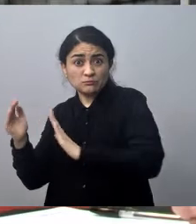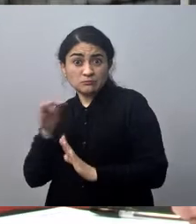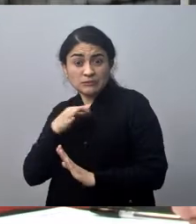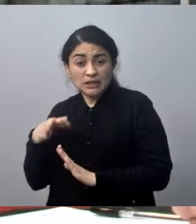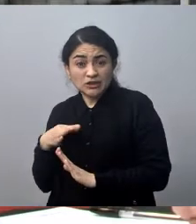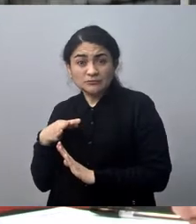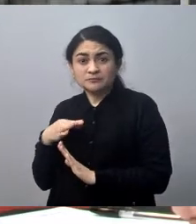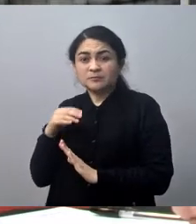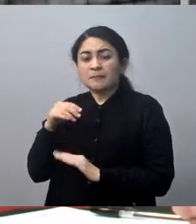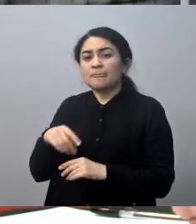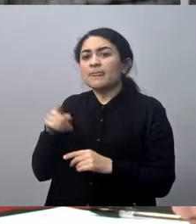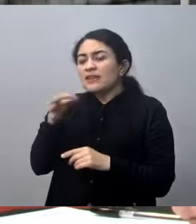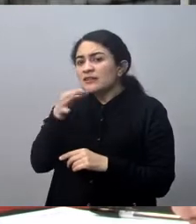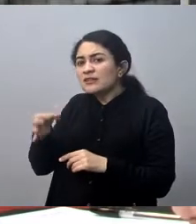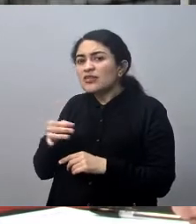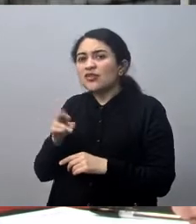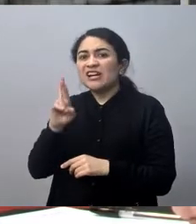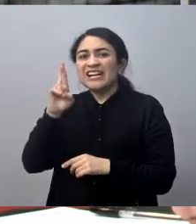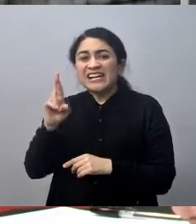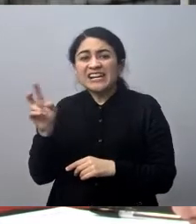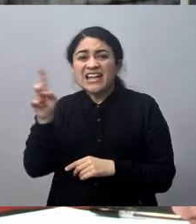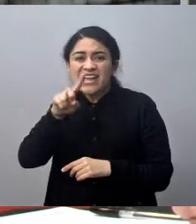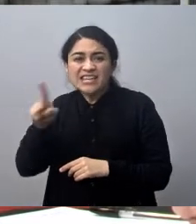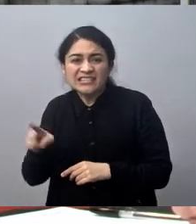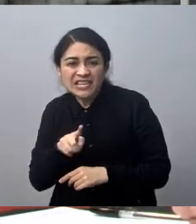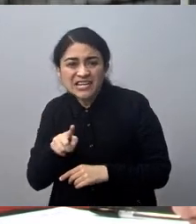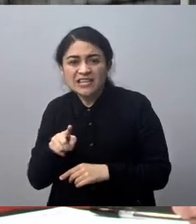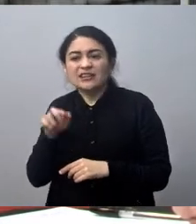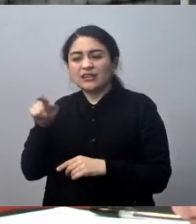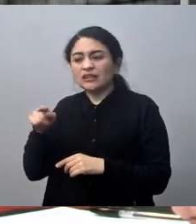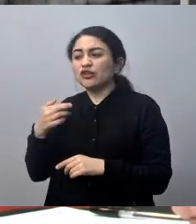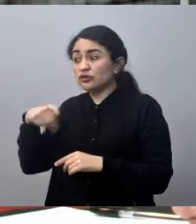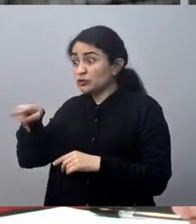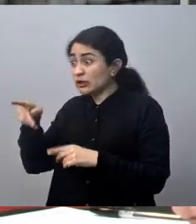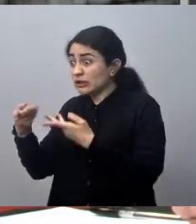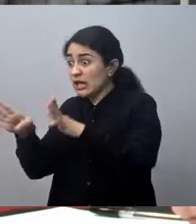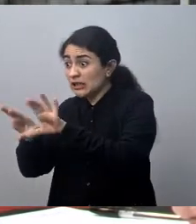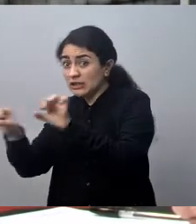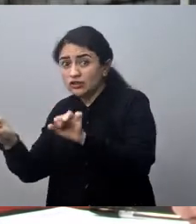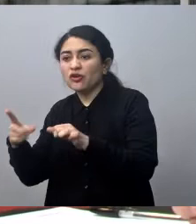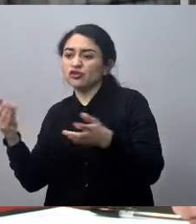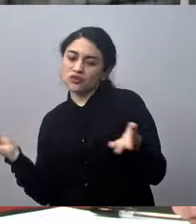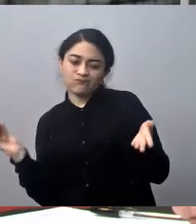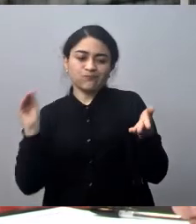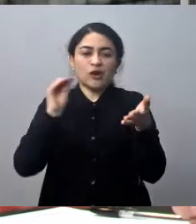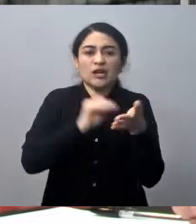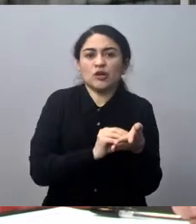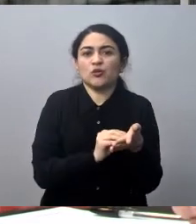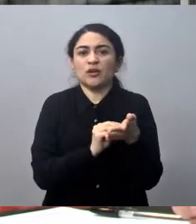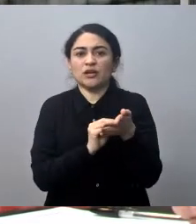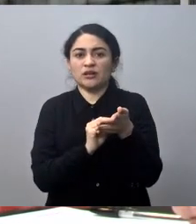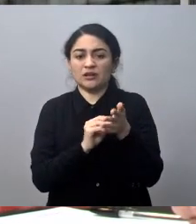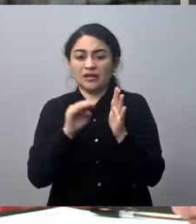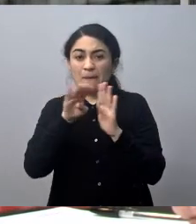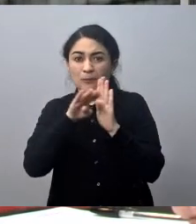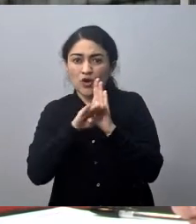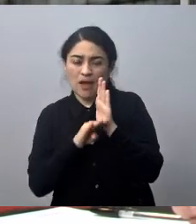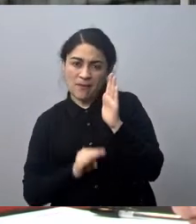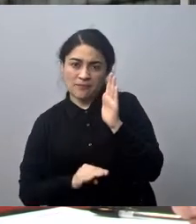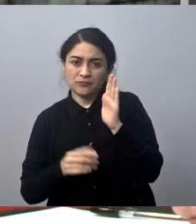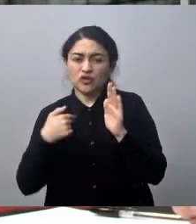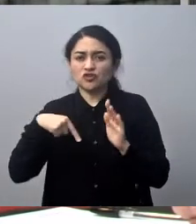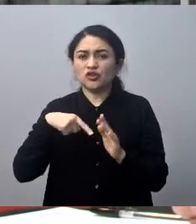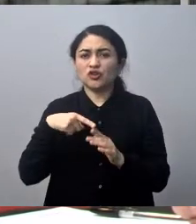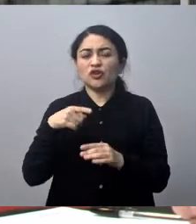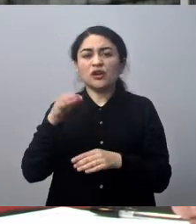RS y nosotros lo vamos a incluir en la programación, eso es una muy buena señal, nos reunimos con el senador Francisco